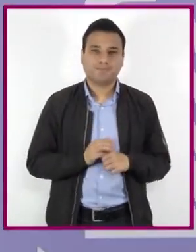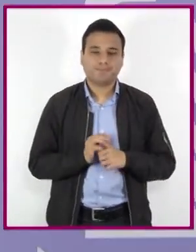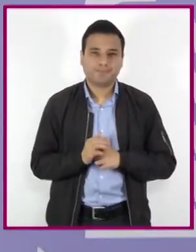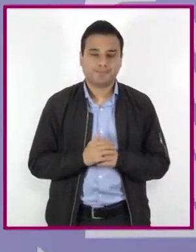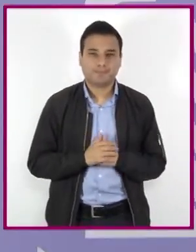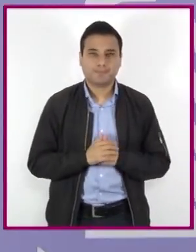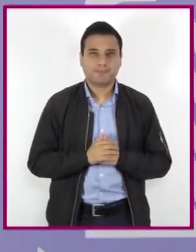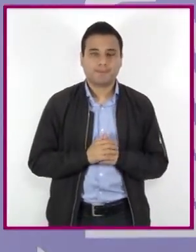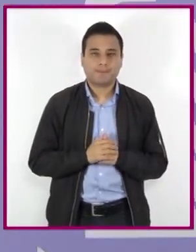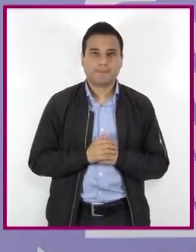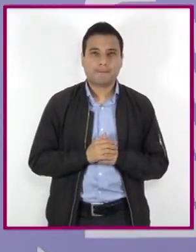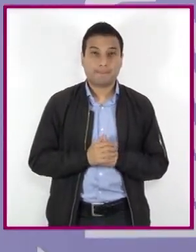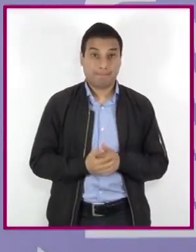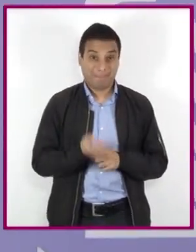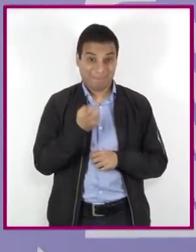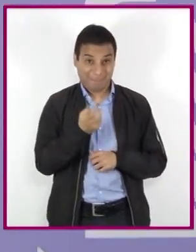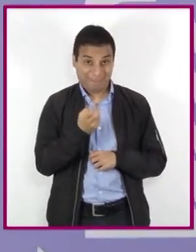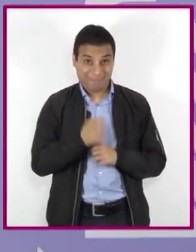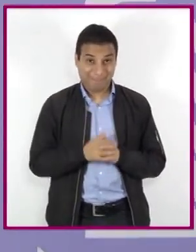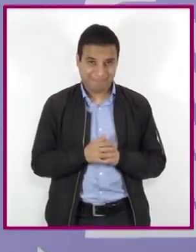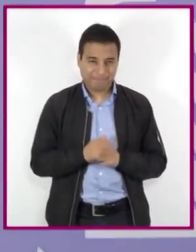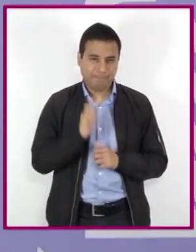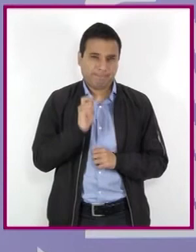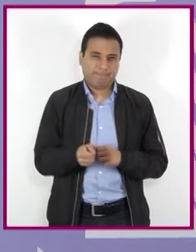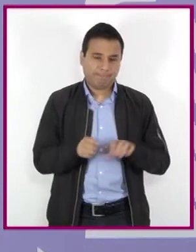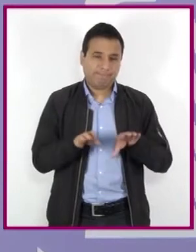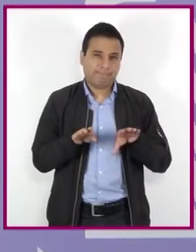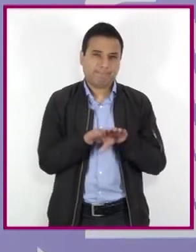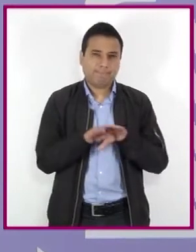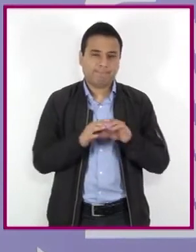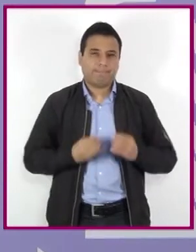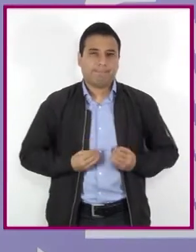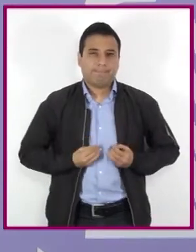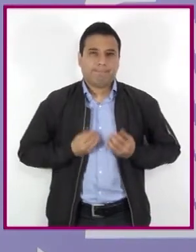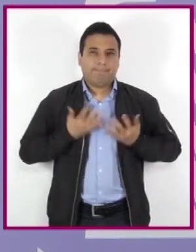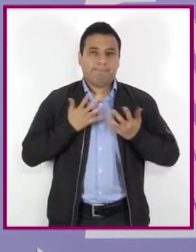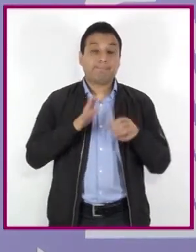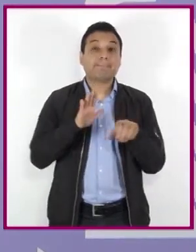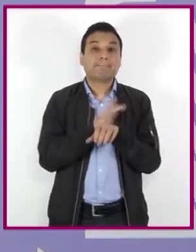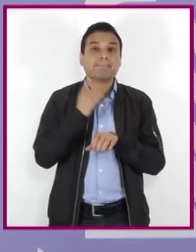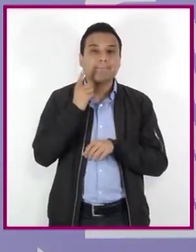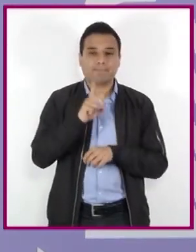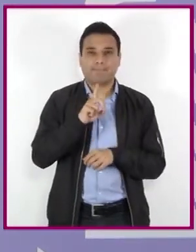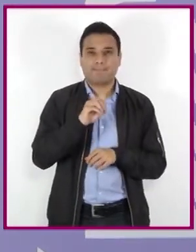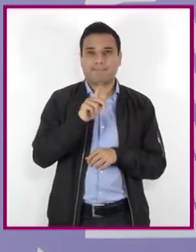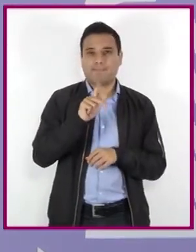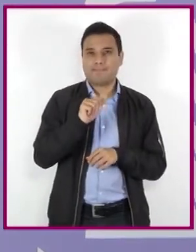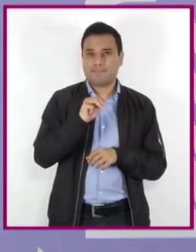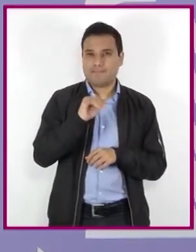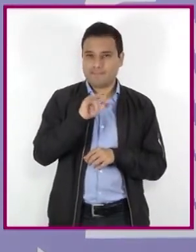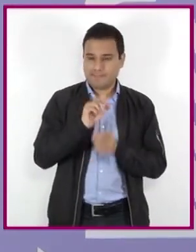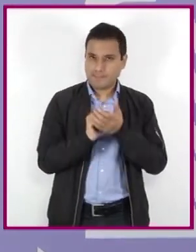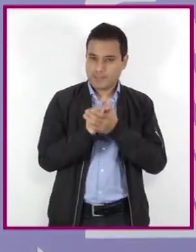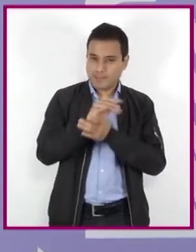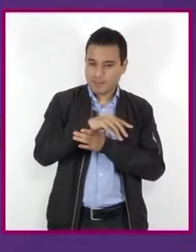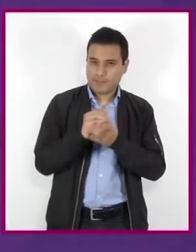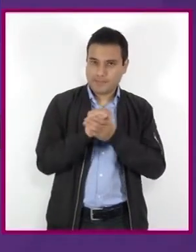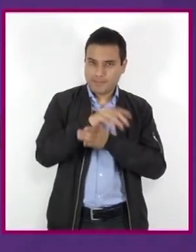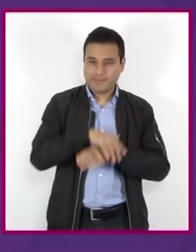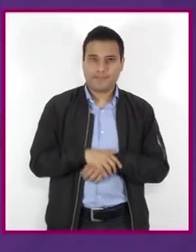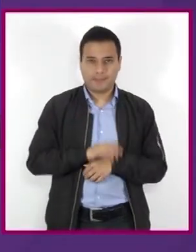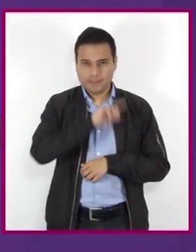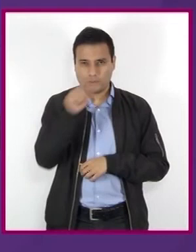Es considerada una sustancia estimulante porque aumenta la producción de dopamina. En general, causa